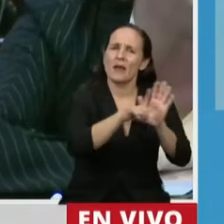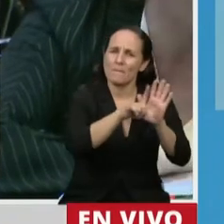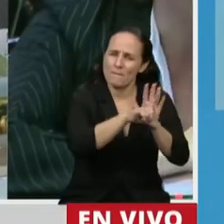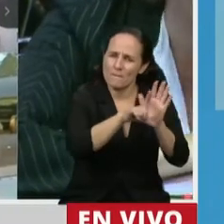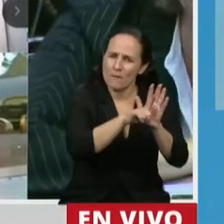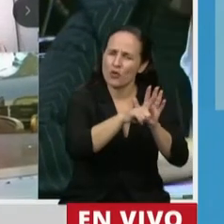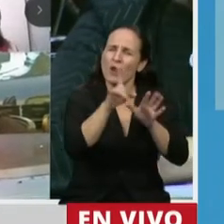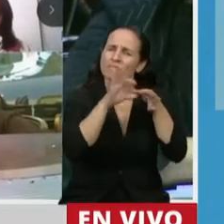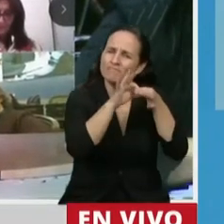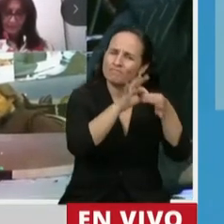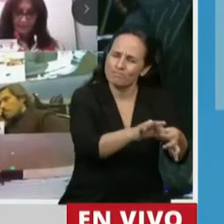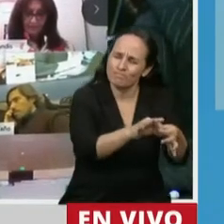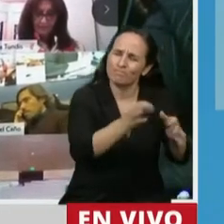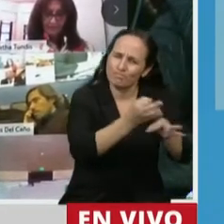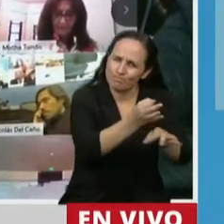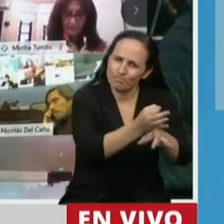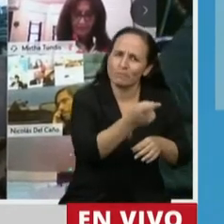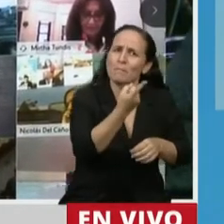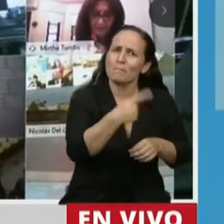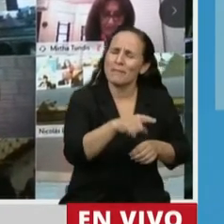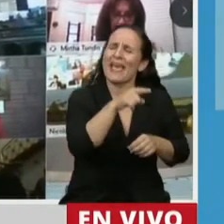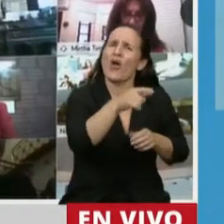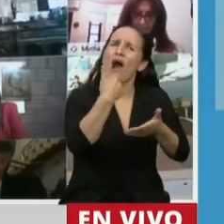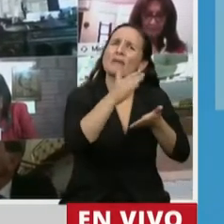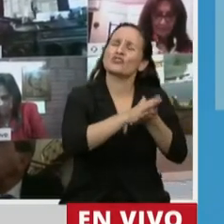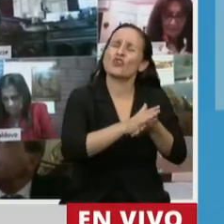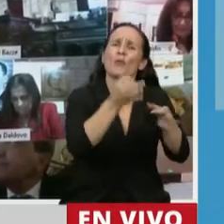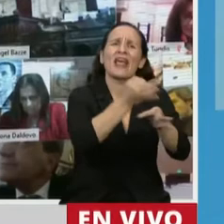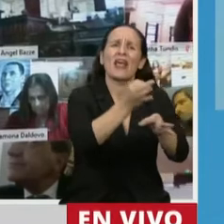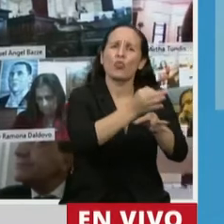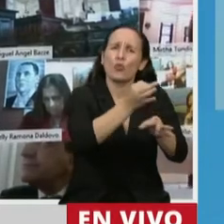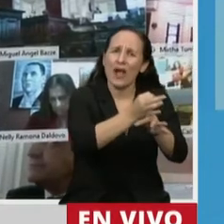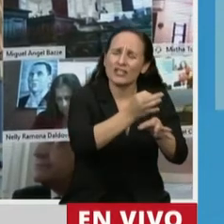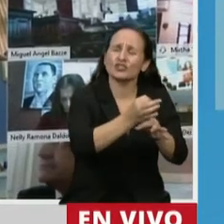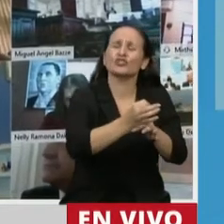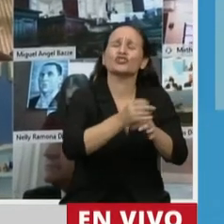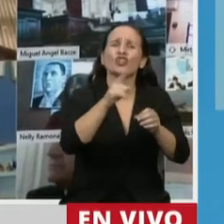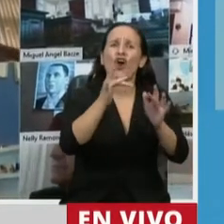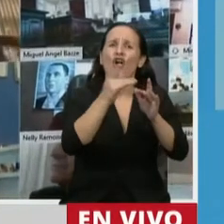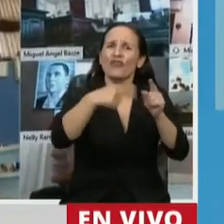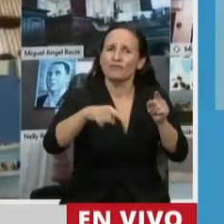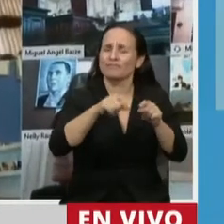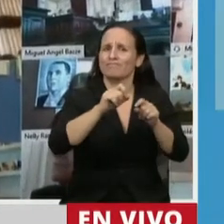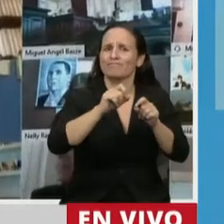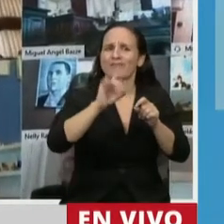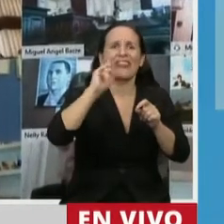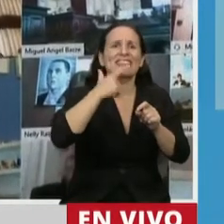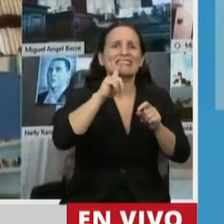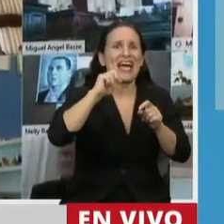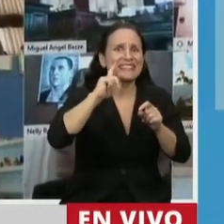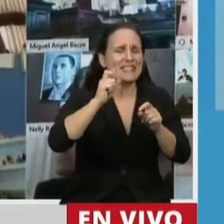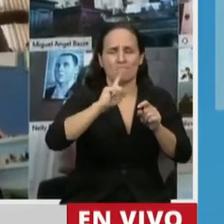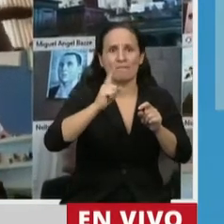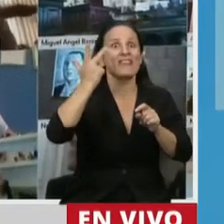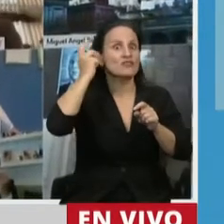pedagógico no prevé la educación a distancia hasta la edad de 18 años. Resulta